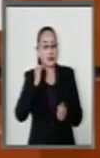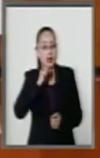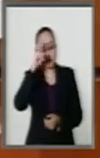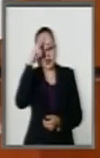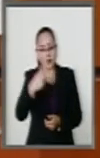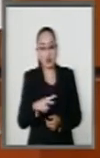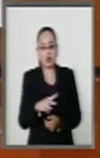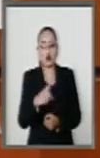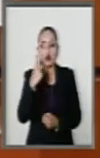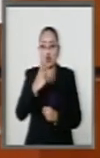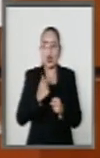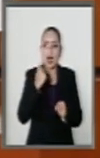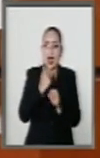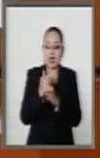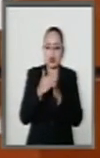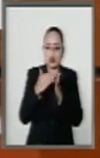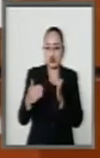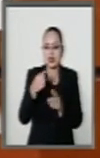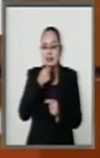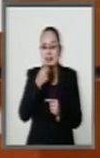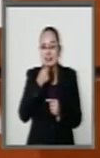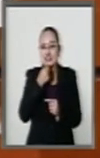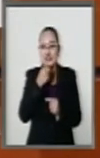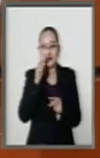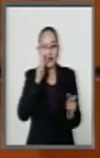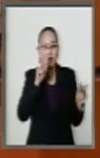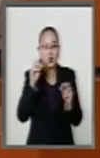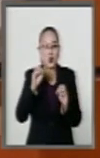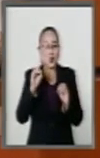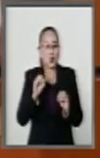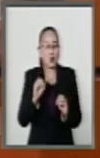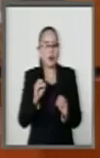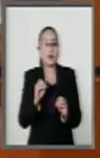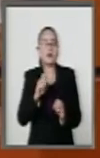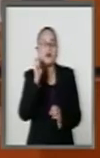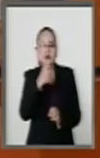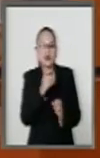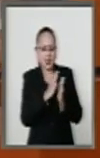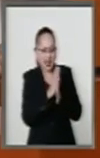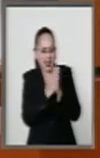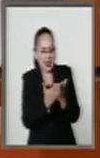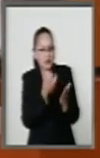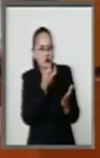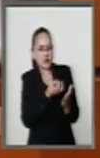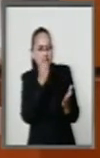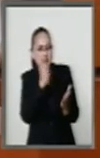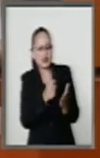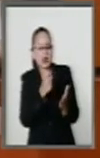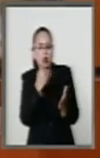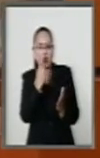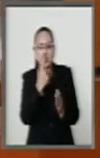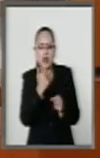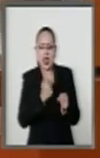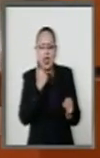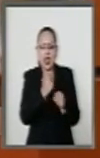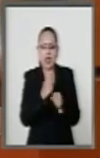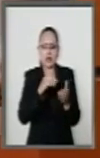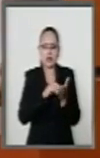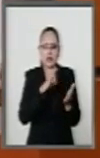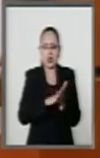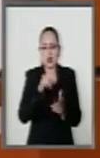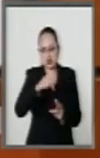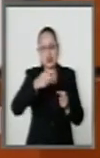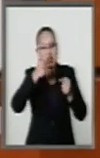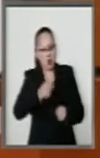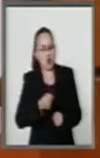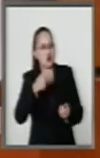el Anuario de los Niños Invisibles, que más que un libro es, es un anuario, como los que seguramente muchos de ustedes